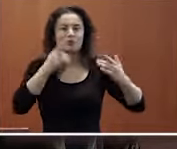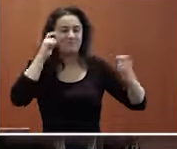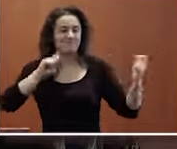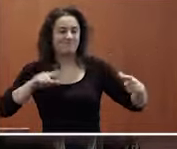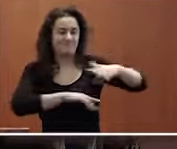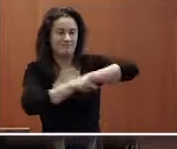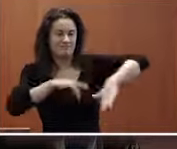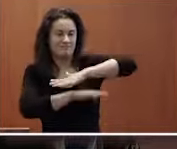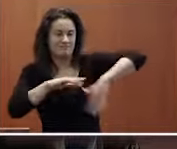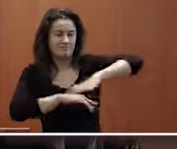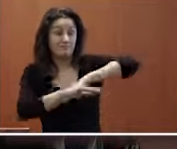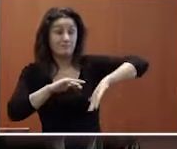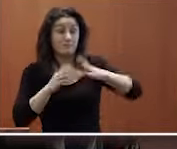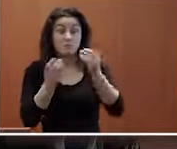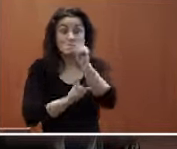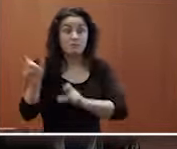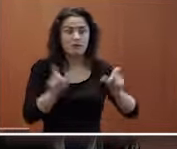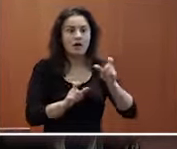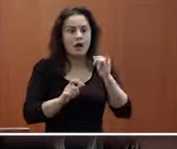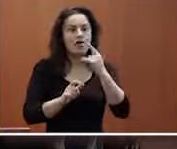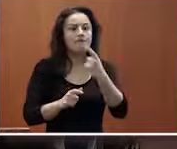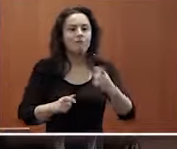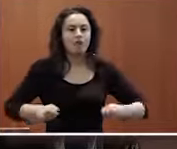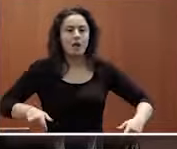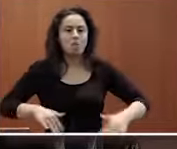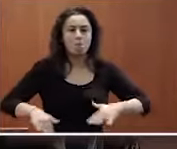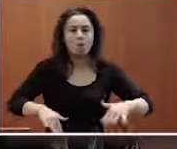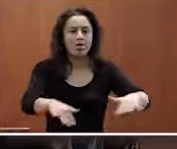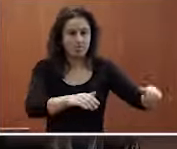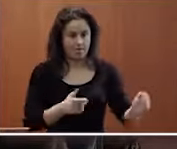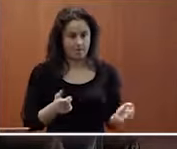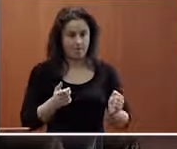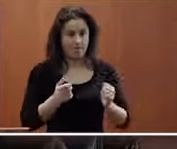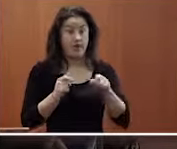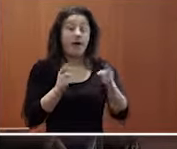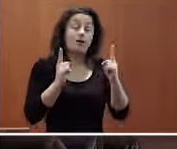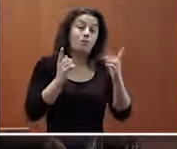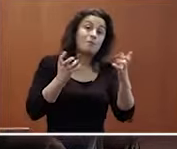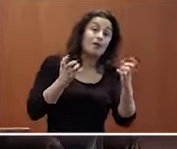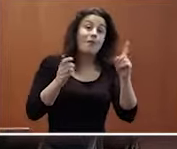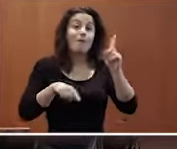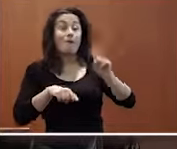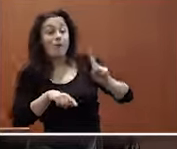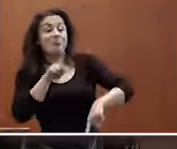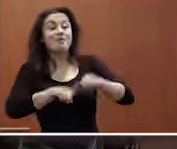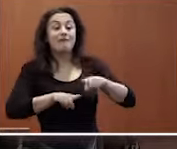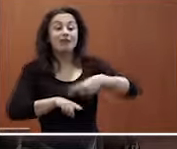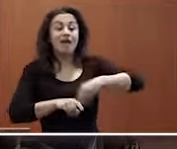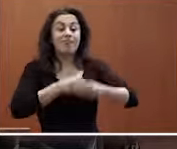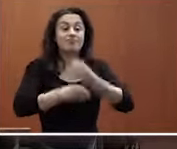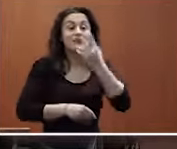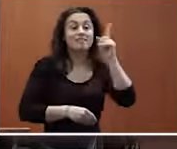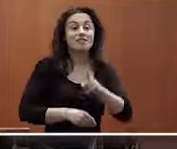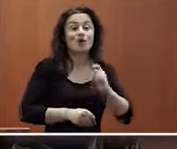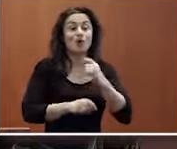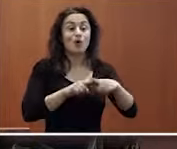menos creo recordar y que muchas de estas personas también tienen problemas de movilidad y ahí tenemos una ventaja competitiva o no si hacemos las cosas bien o no porque